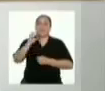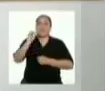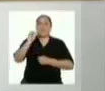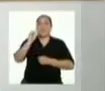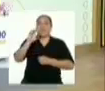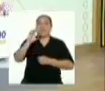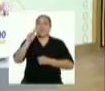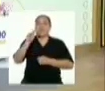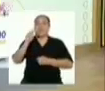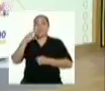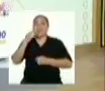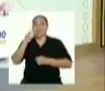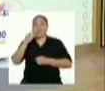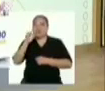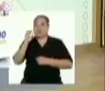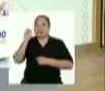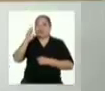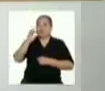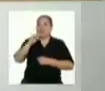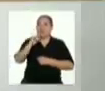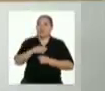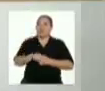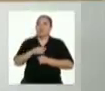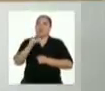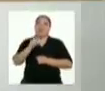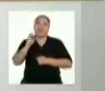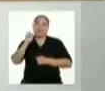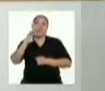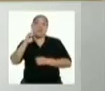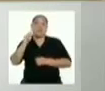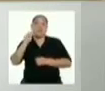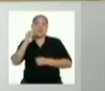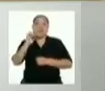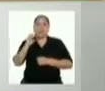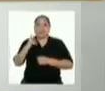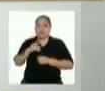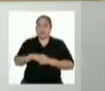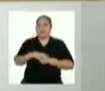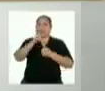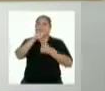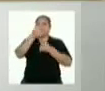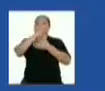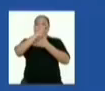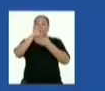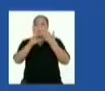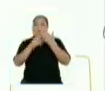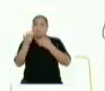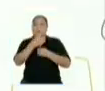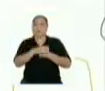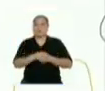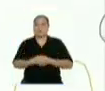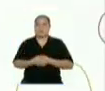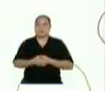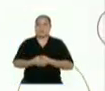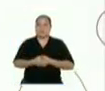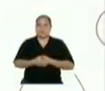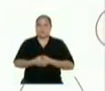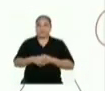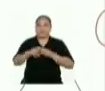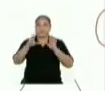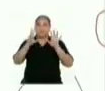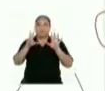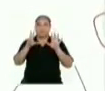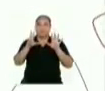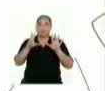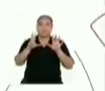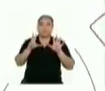octaedro regular. ¡Ah, claro! ¡El octaedro tiene las siguientes características! Ocho